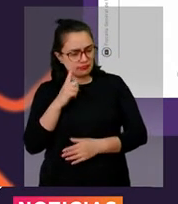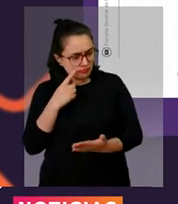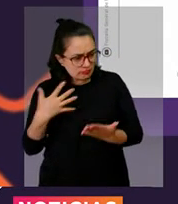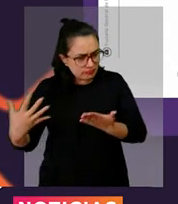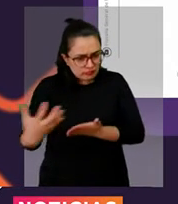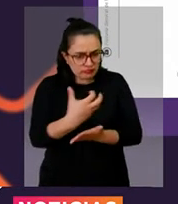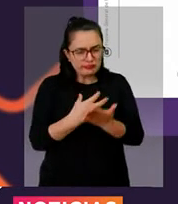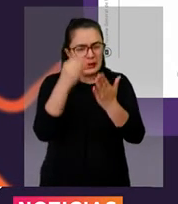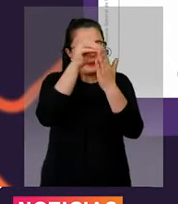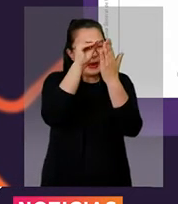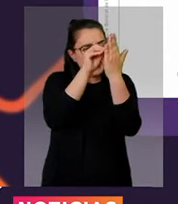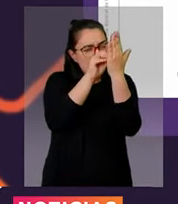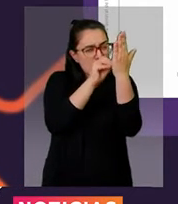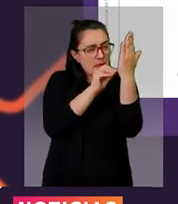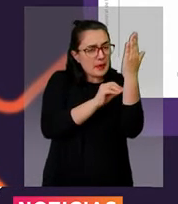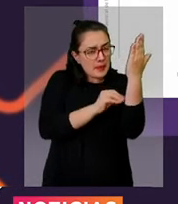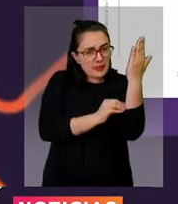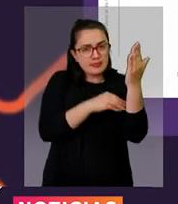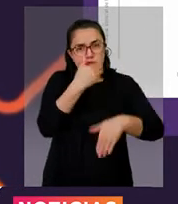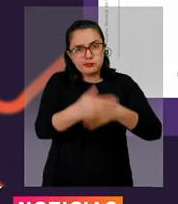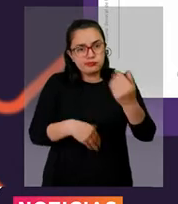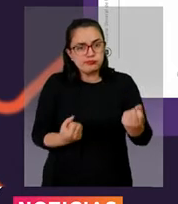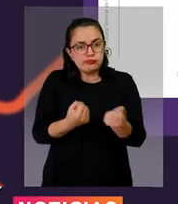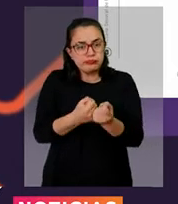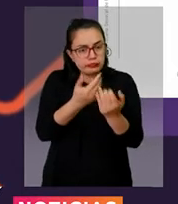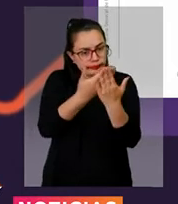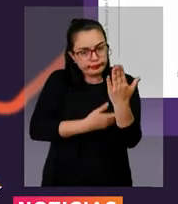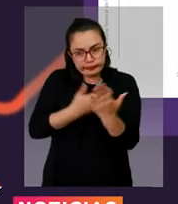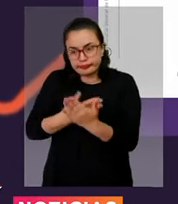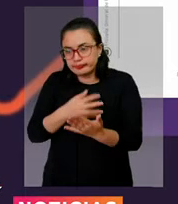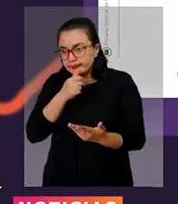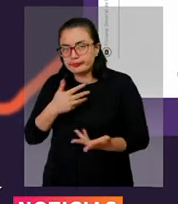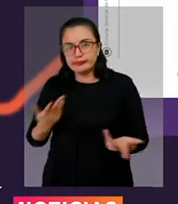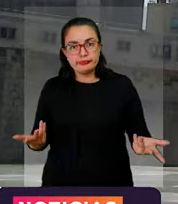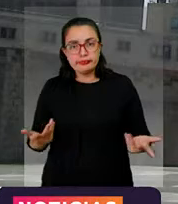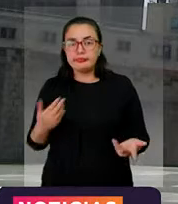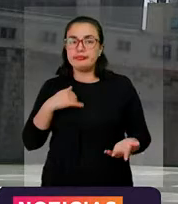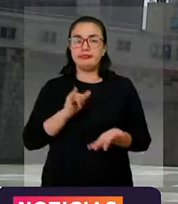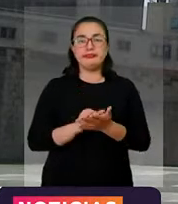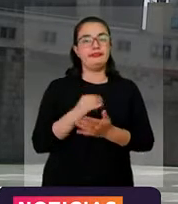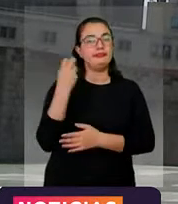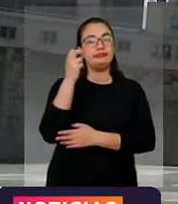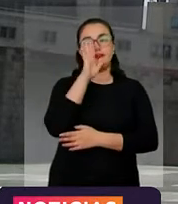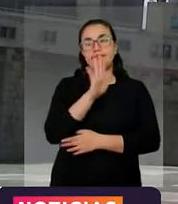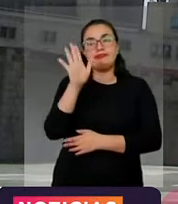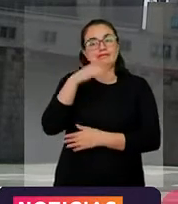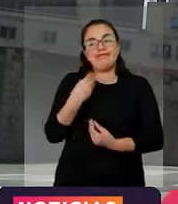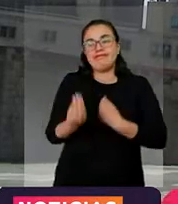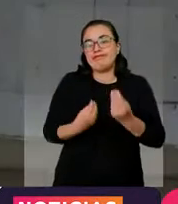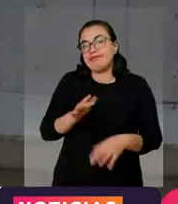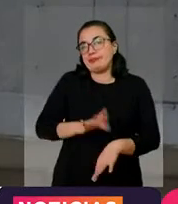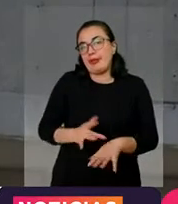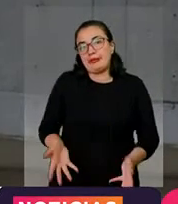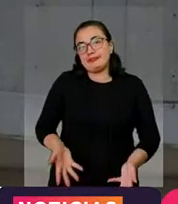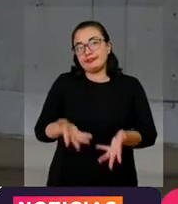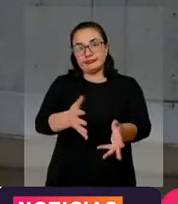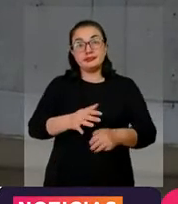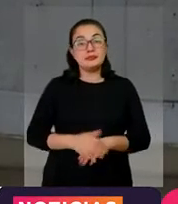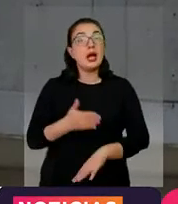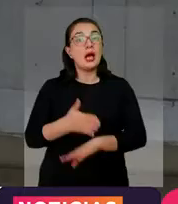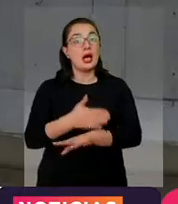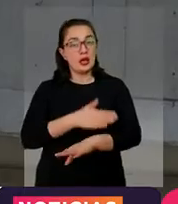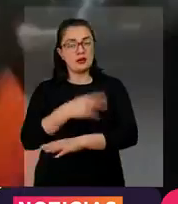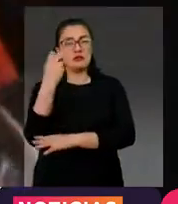soportar los procedimientos. Esta situación es ajena a la Fiscalía General de la Nación. La Fiscalía les había imputado los delitos de concierto para